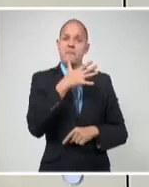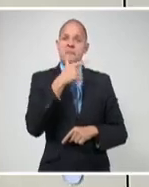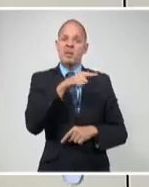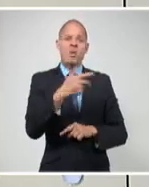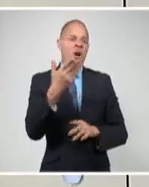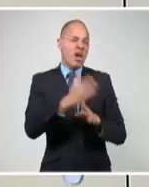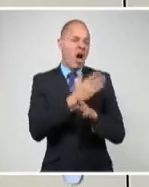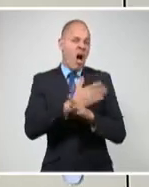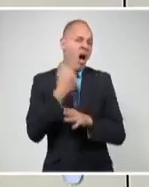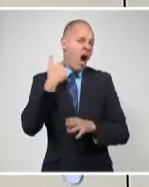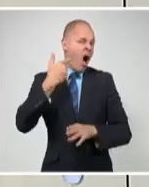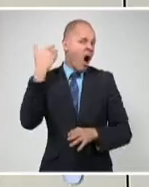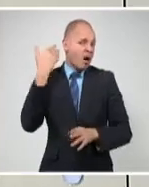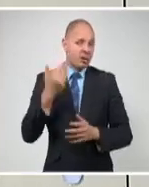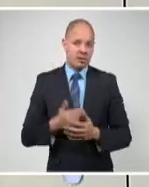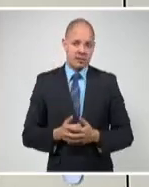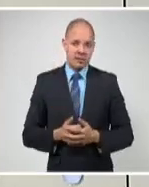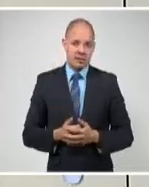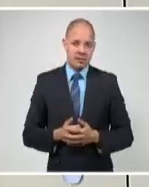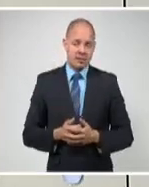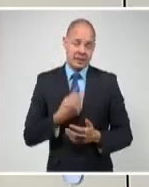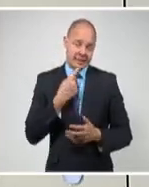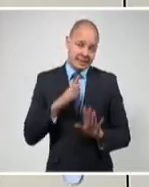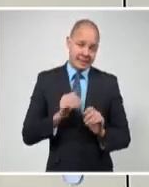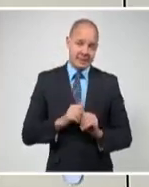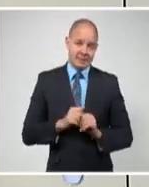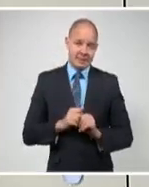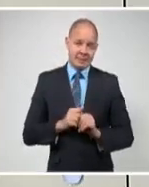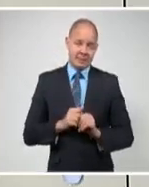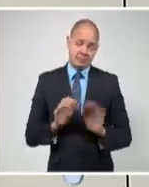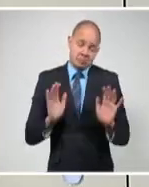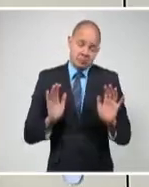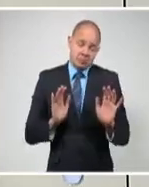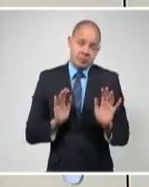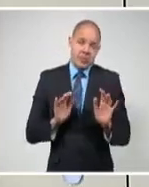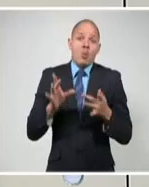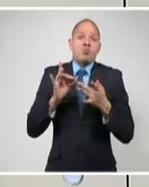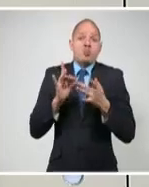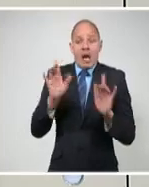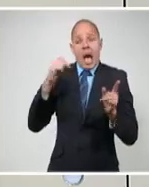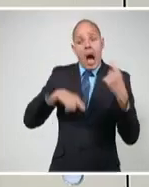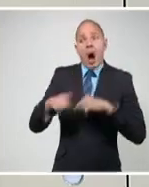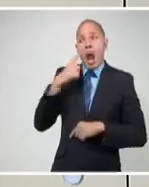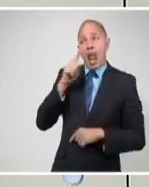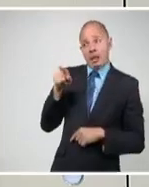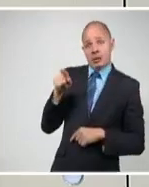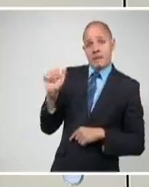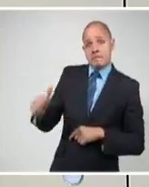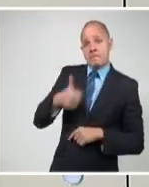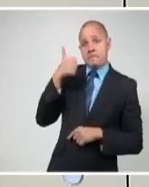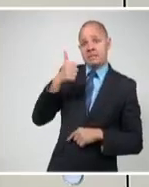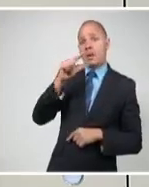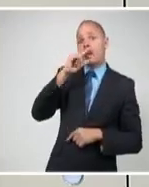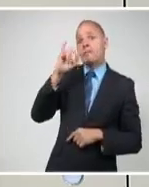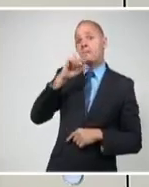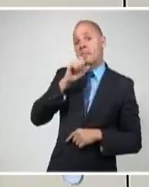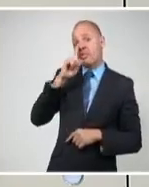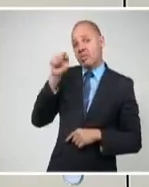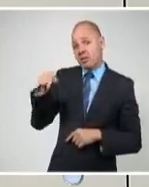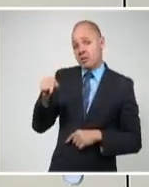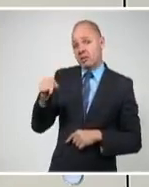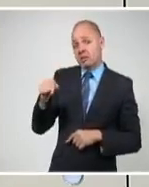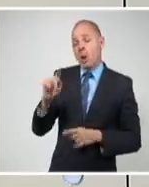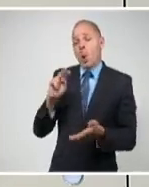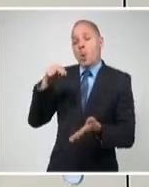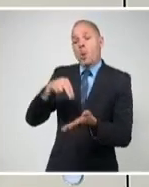Un alivio para Estados Unidos y para el mundo que un hombre con sentido común, el político que promete construir consenso allí donde